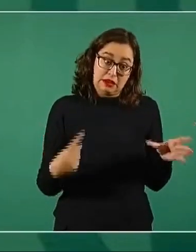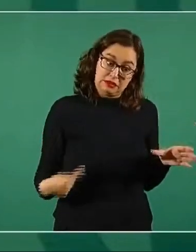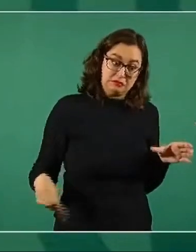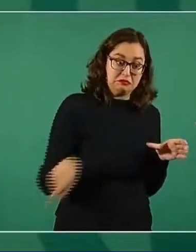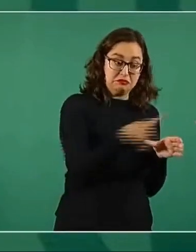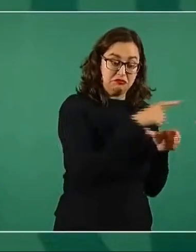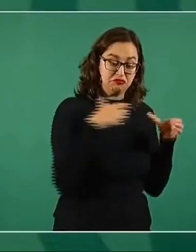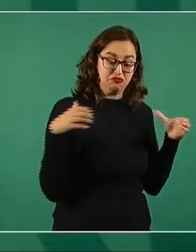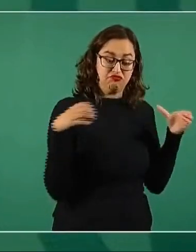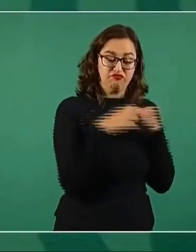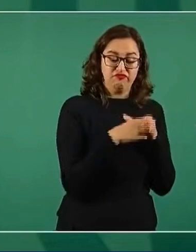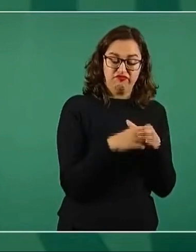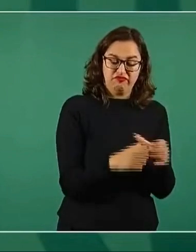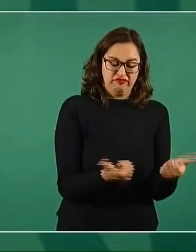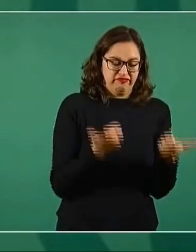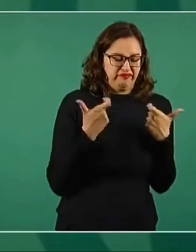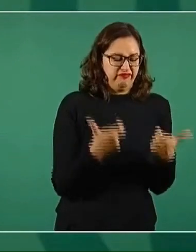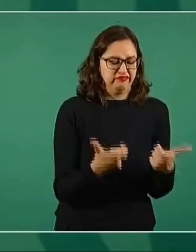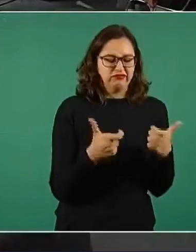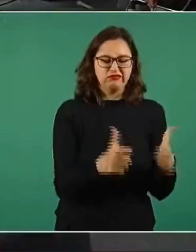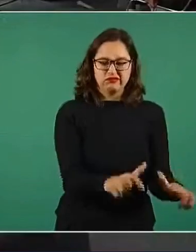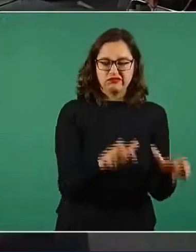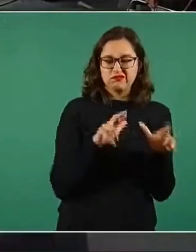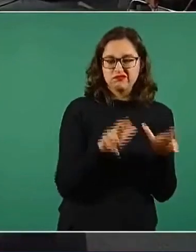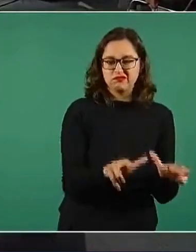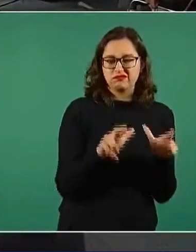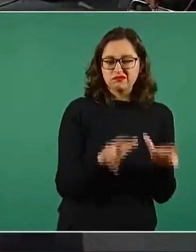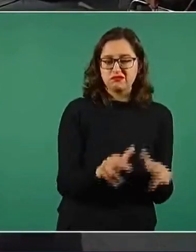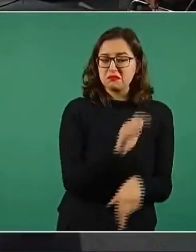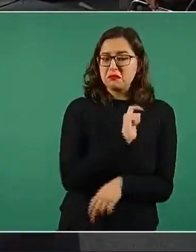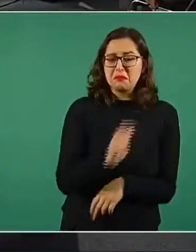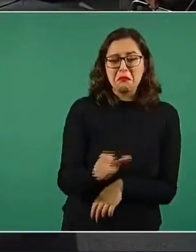México, no pagaban impuestos.